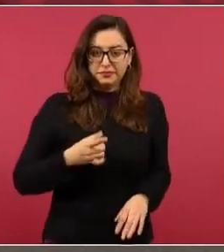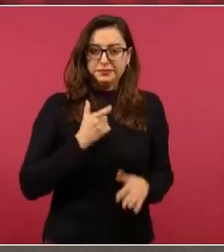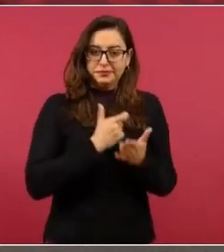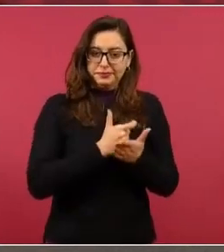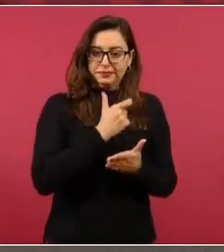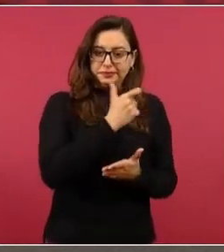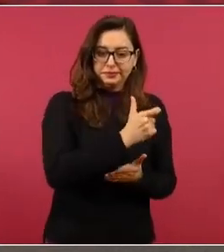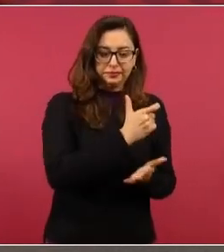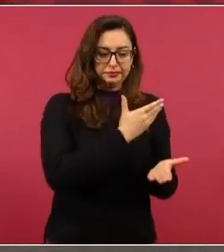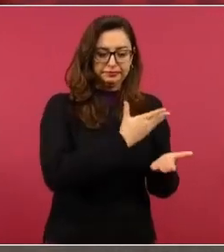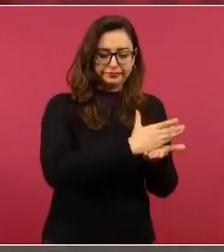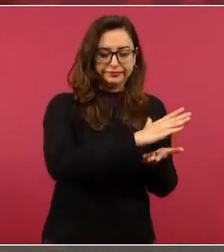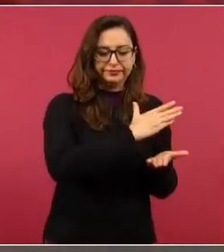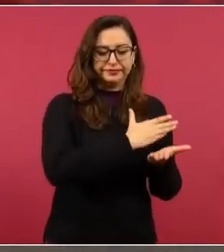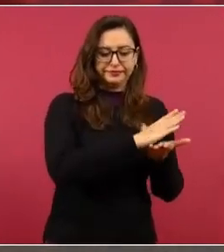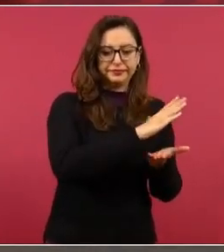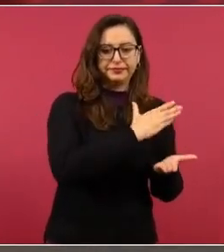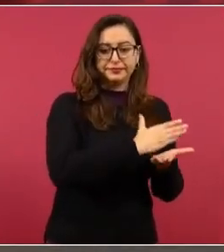del Banco de México